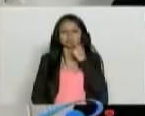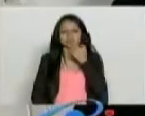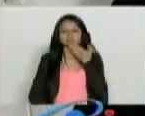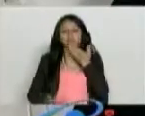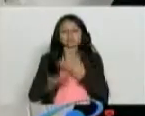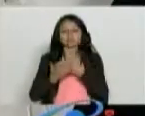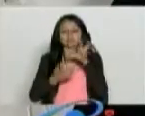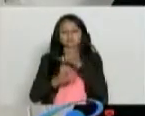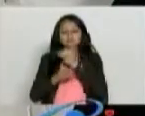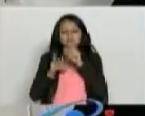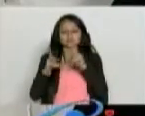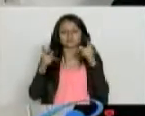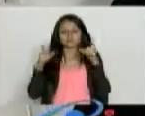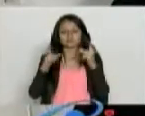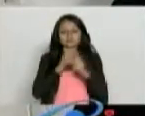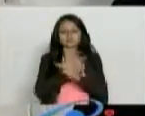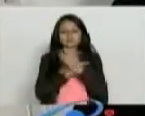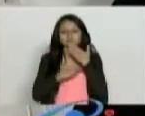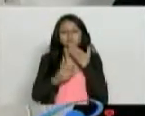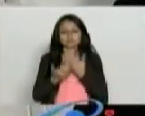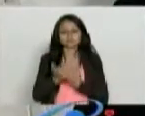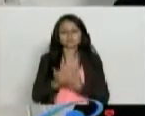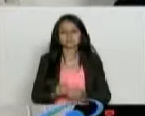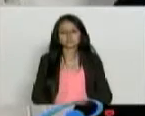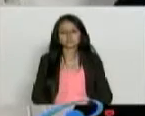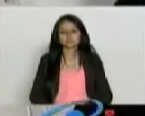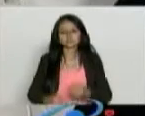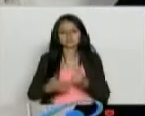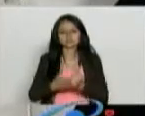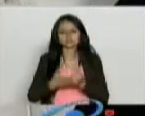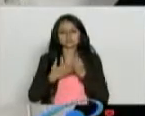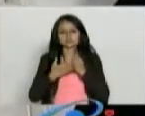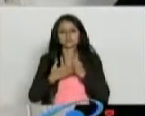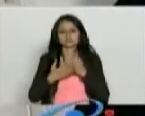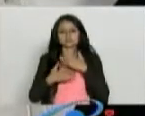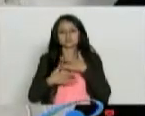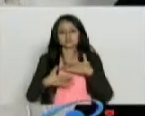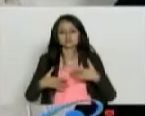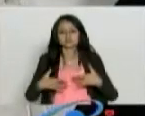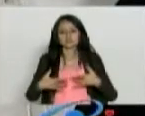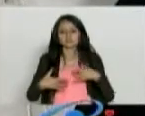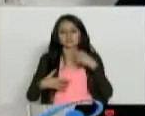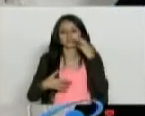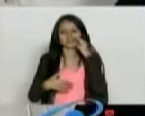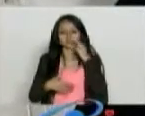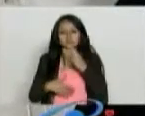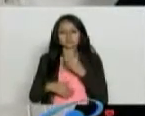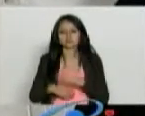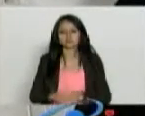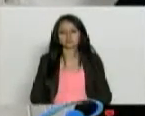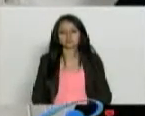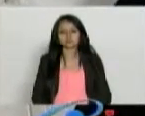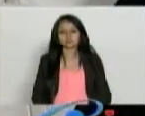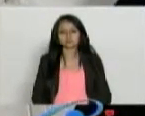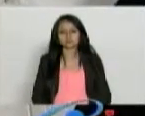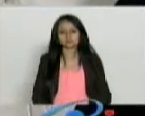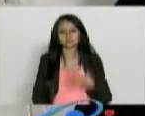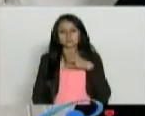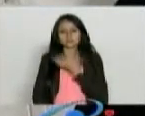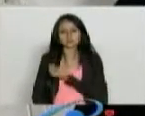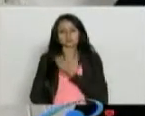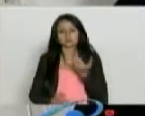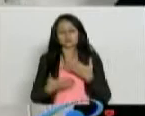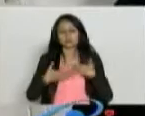tantas personas que nos ven todos los días, que han permitido que este sea el programa de salud realmente más visto en Colombia. Y para nosotros es